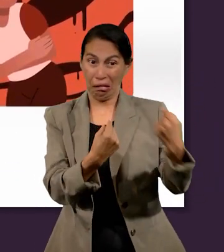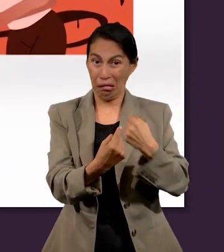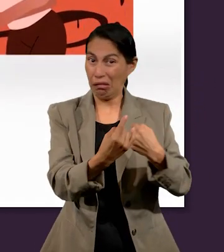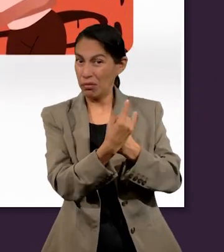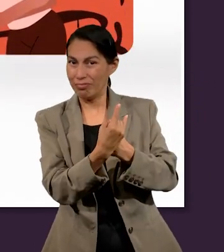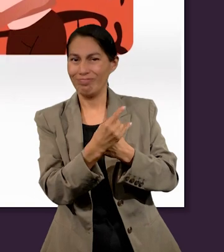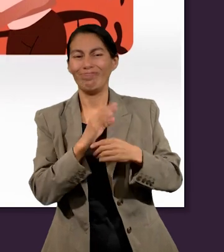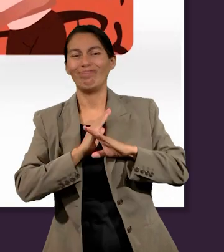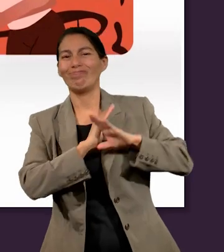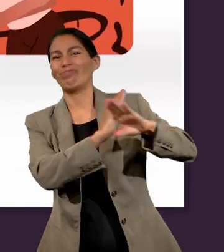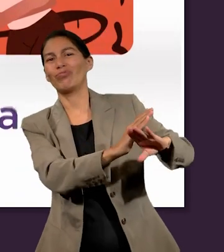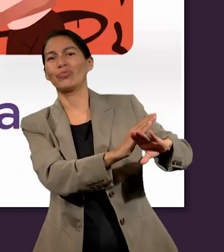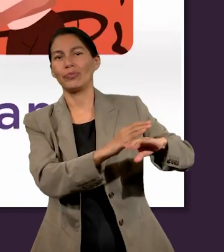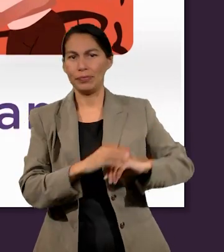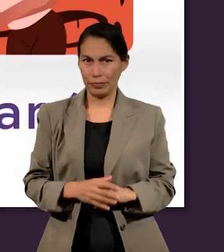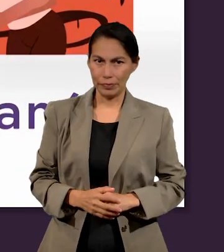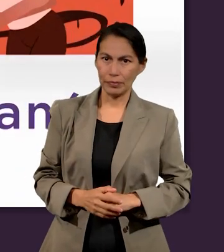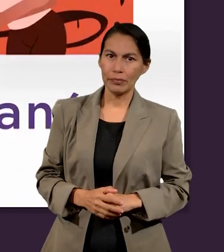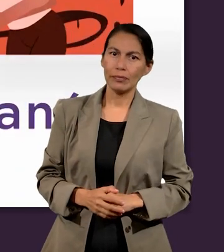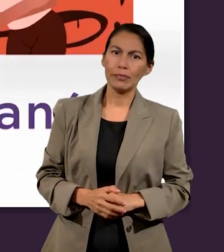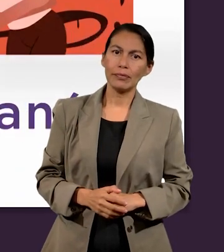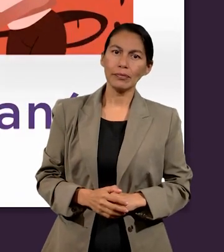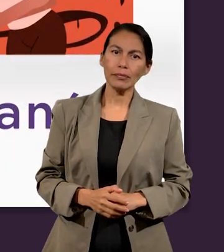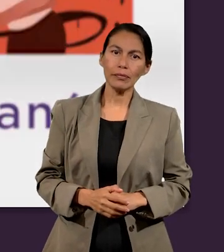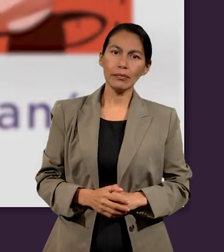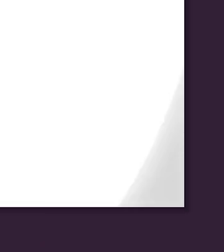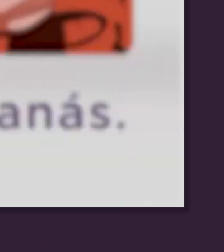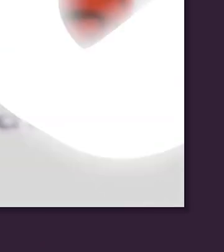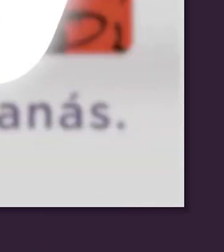caer en las artimañas de Satanás.